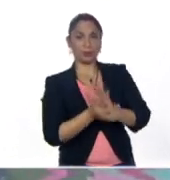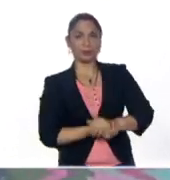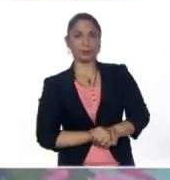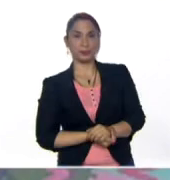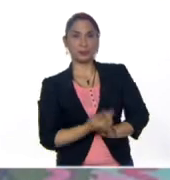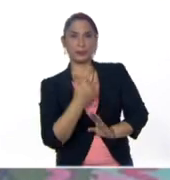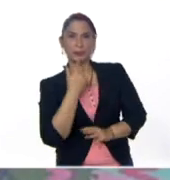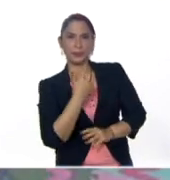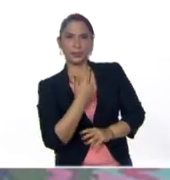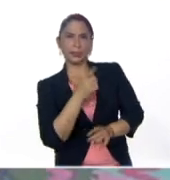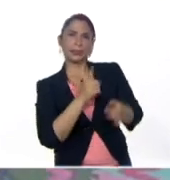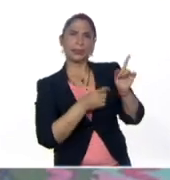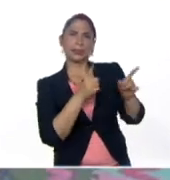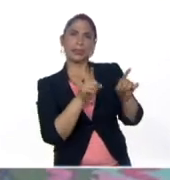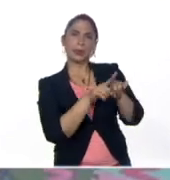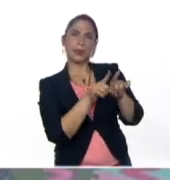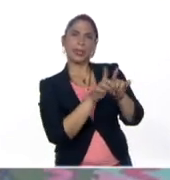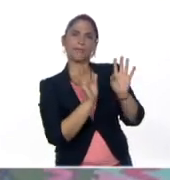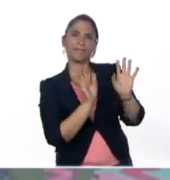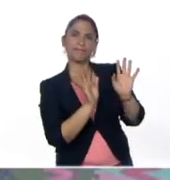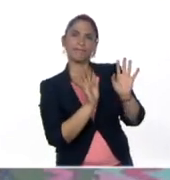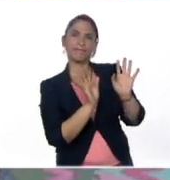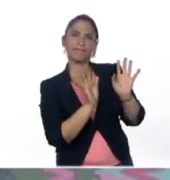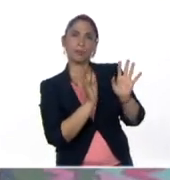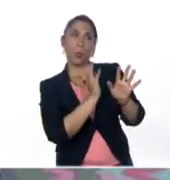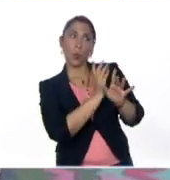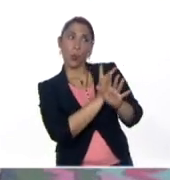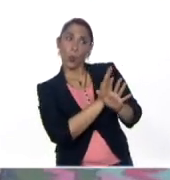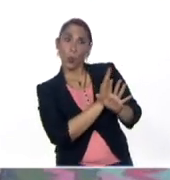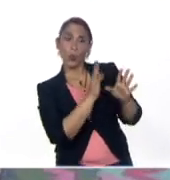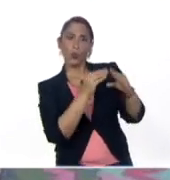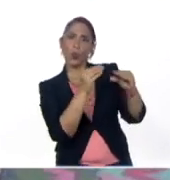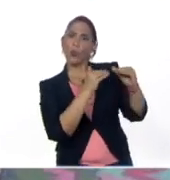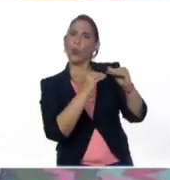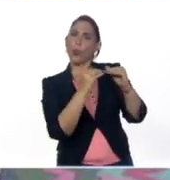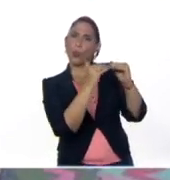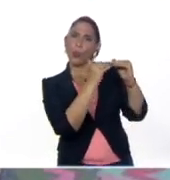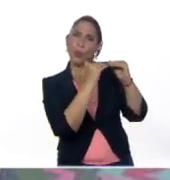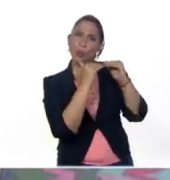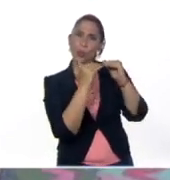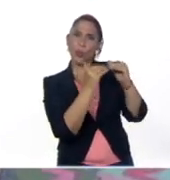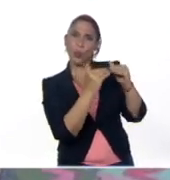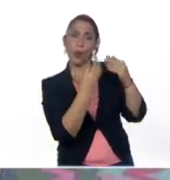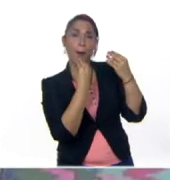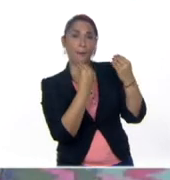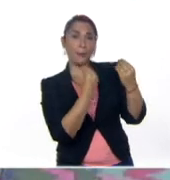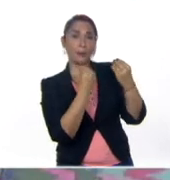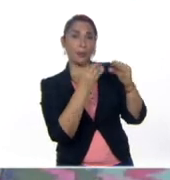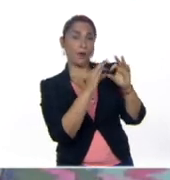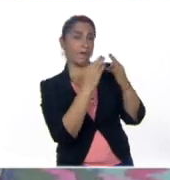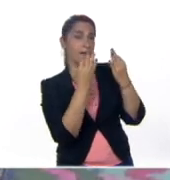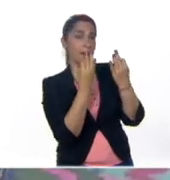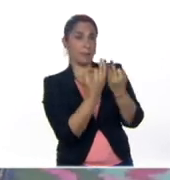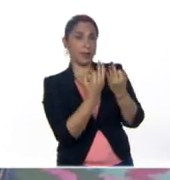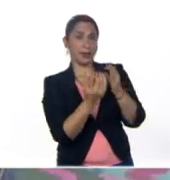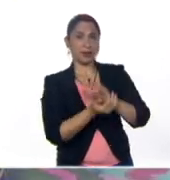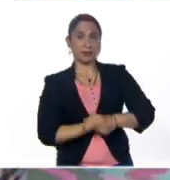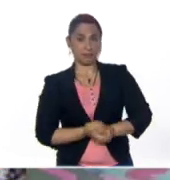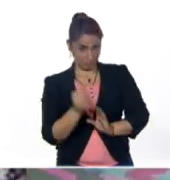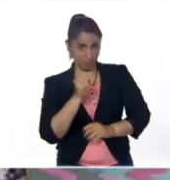dice algo como... Juguemos todos juntos como la familia. ¿Sí?